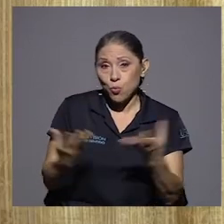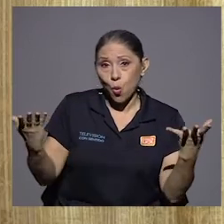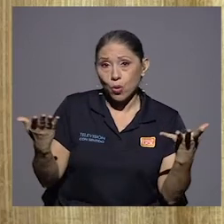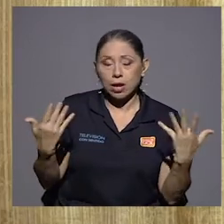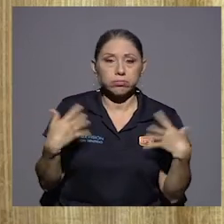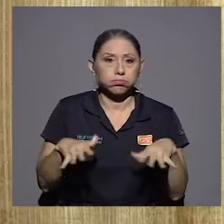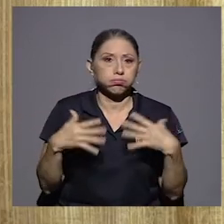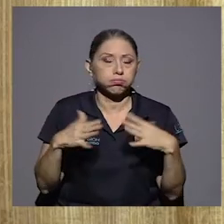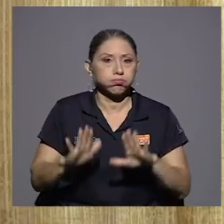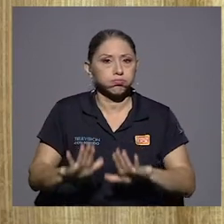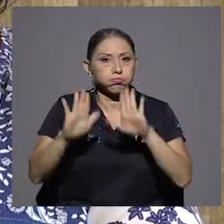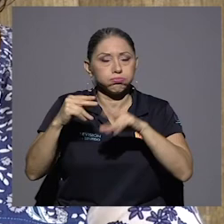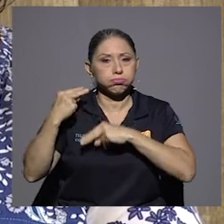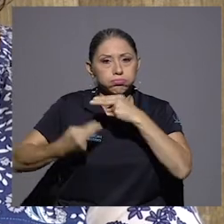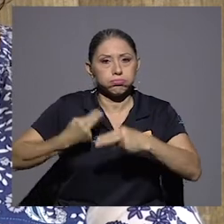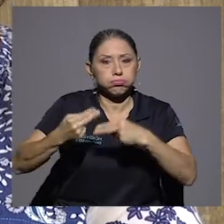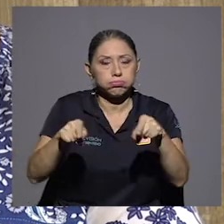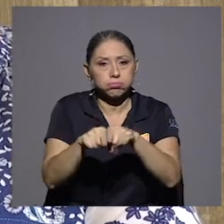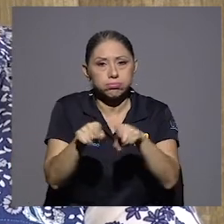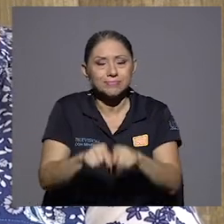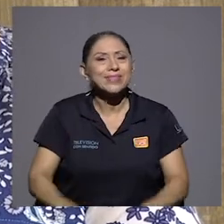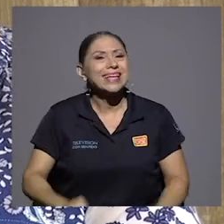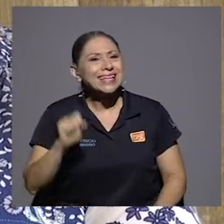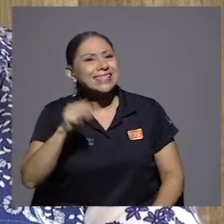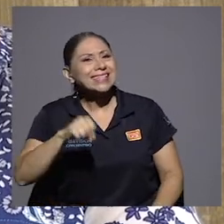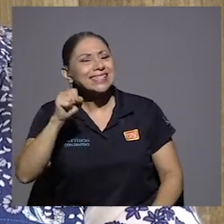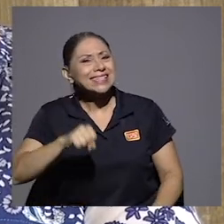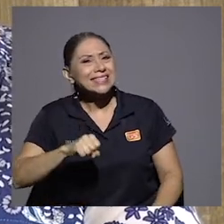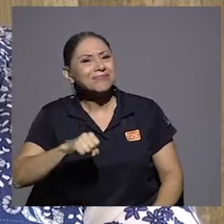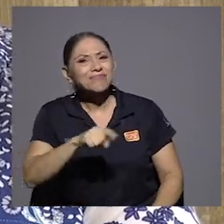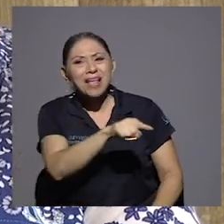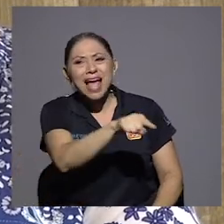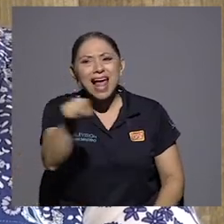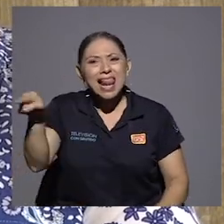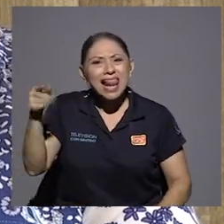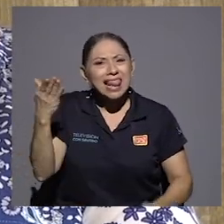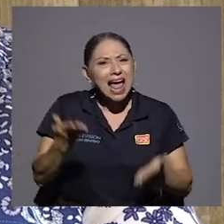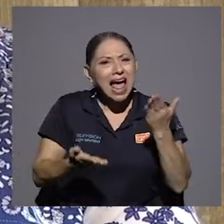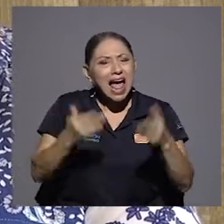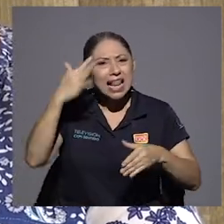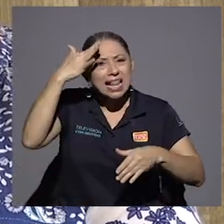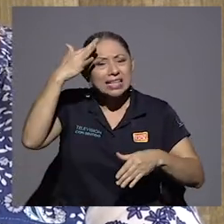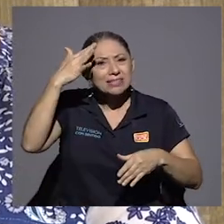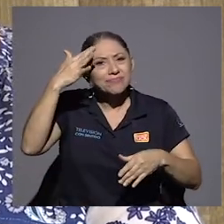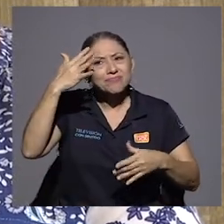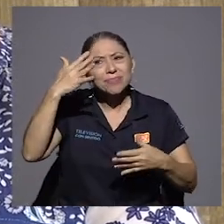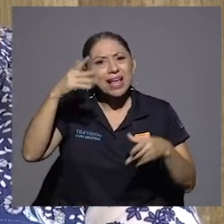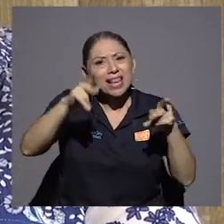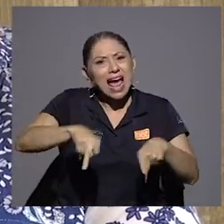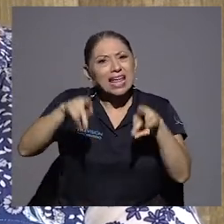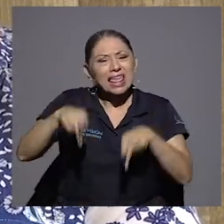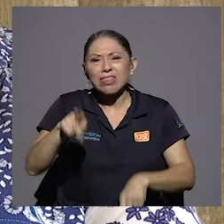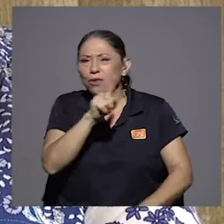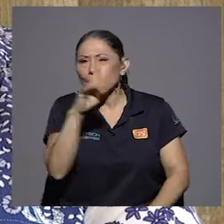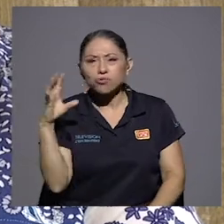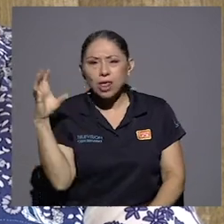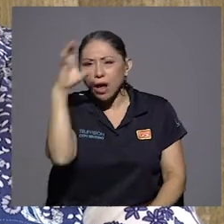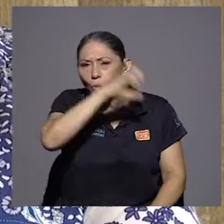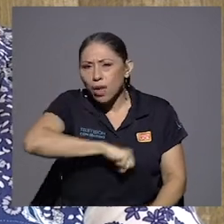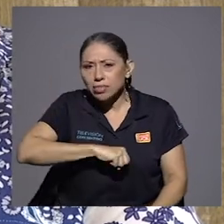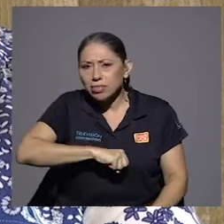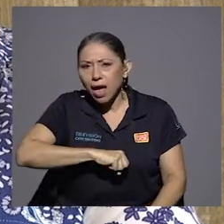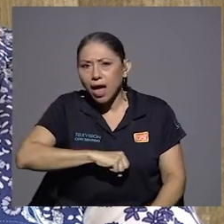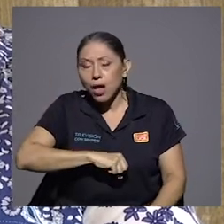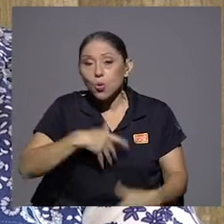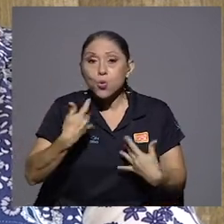legado también sí creo que la gente pasa por por alto un poquito esto ¿verdad? y no se da cuenta del cambio que